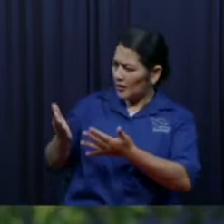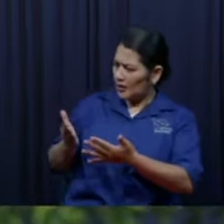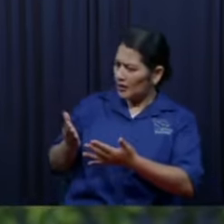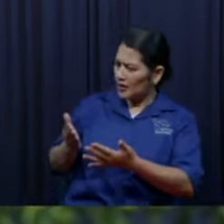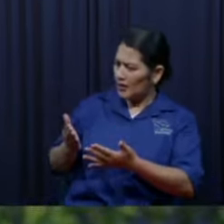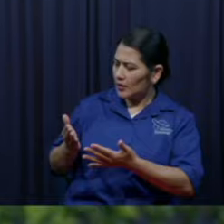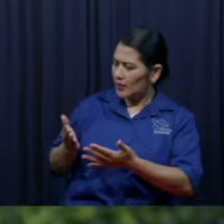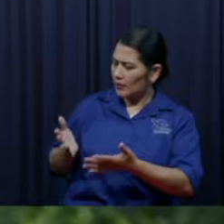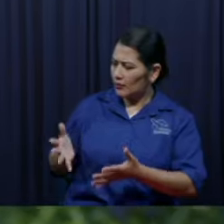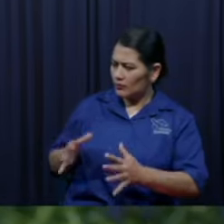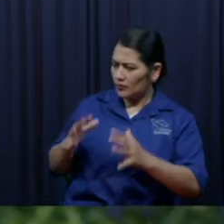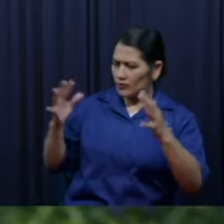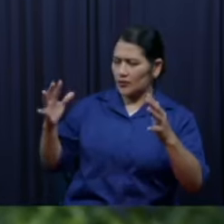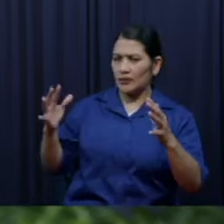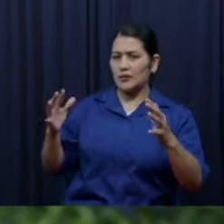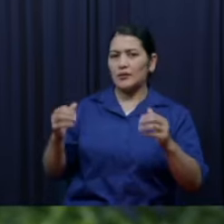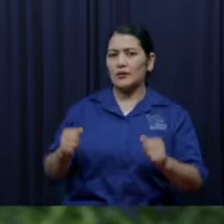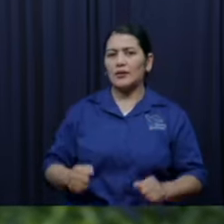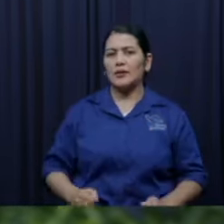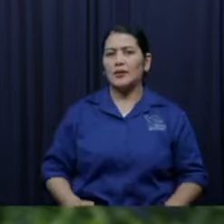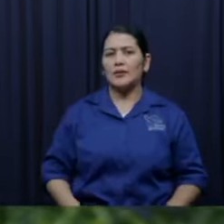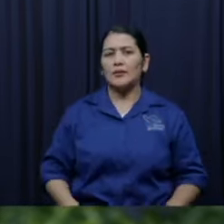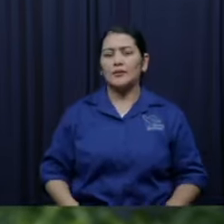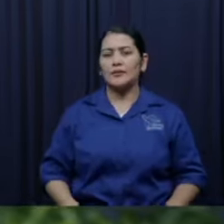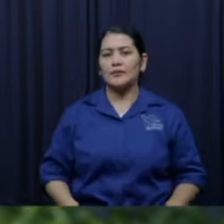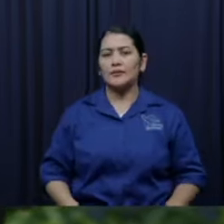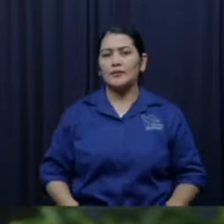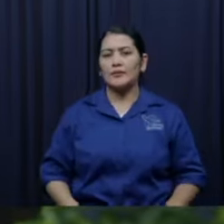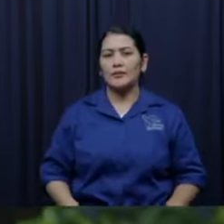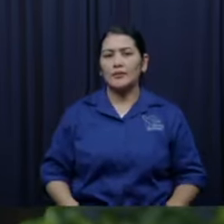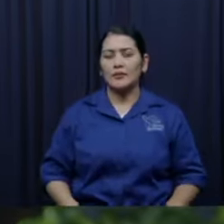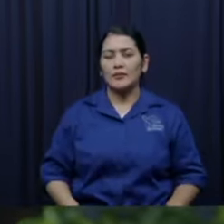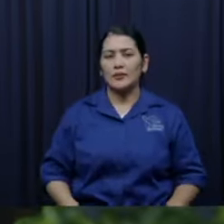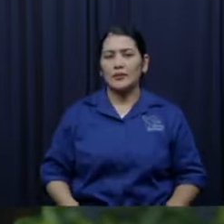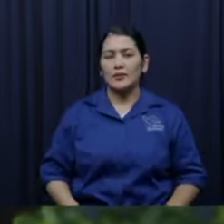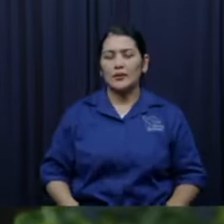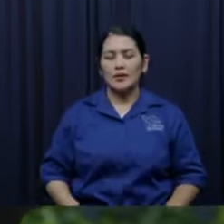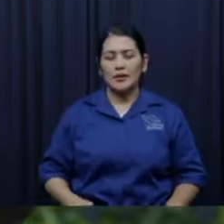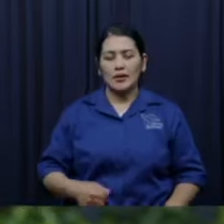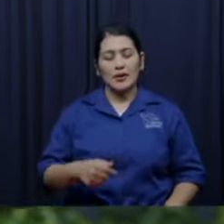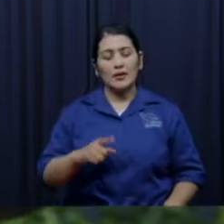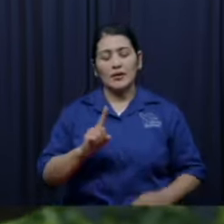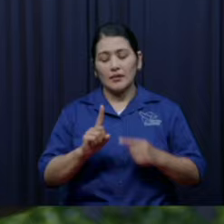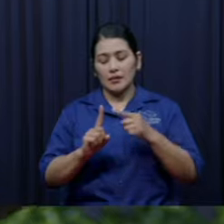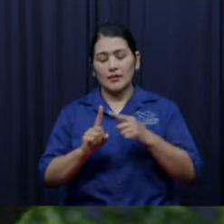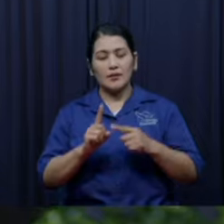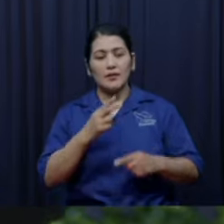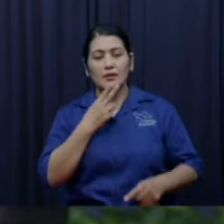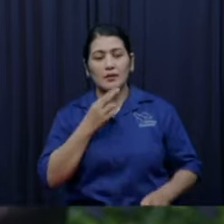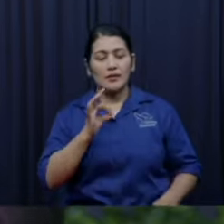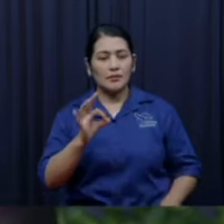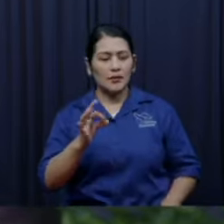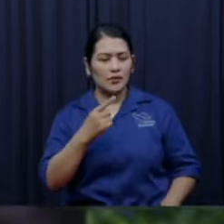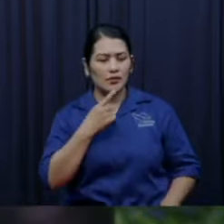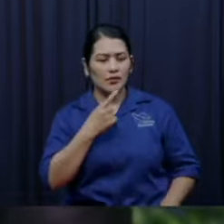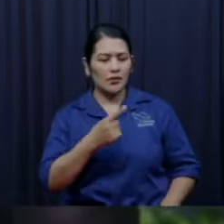explicar no cuando le sacaron la ofrenda eran 10 billetes de a 50 que sales